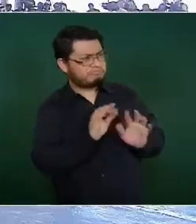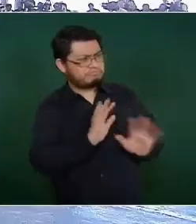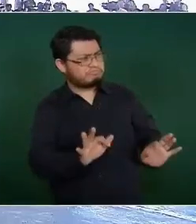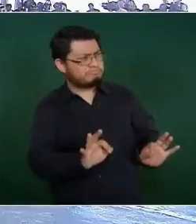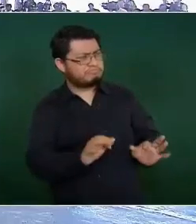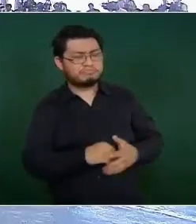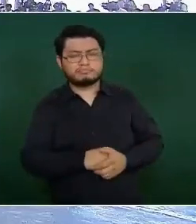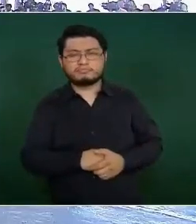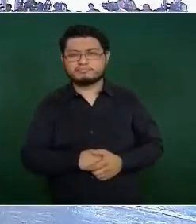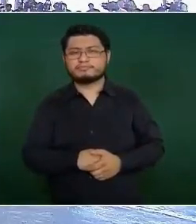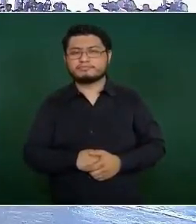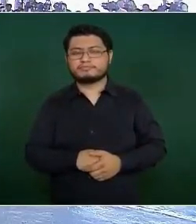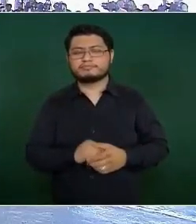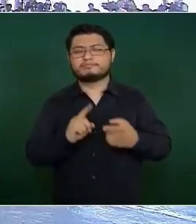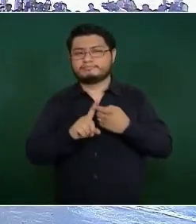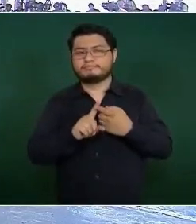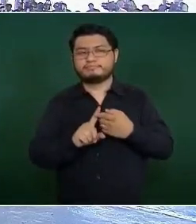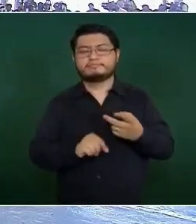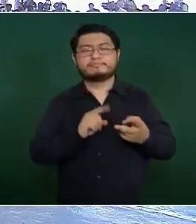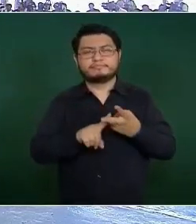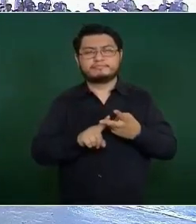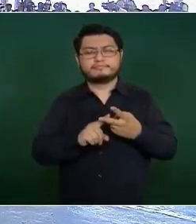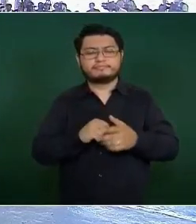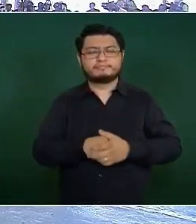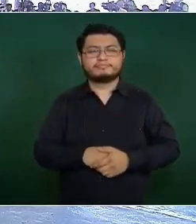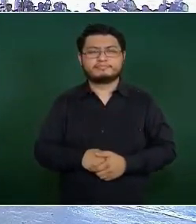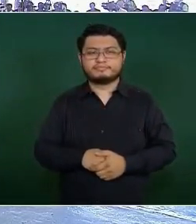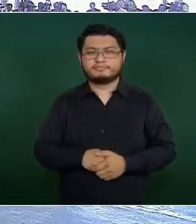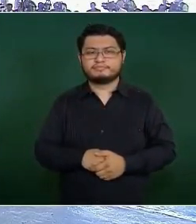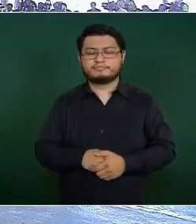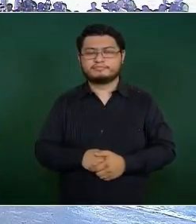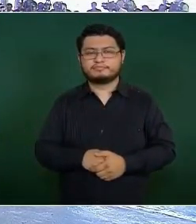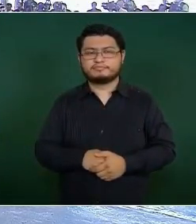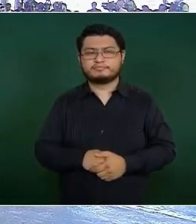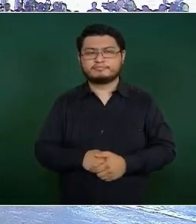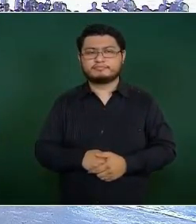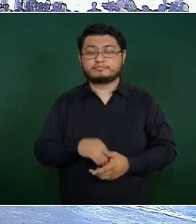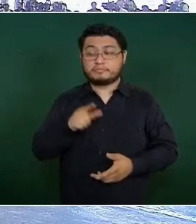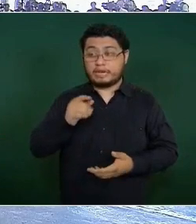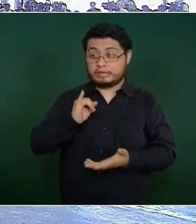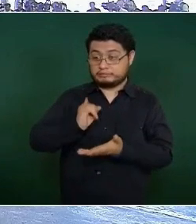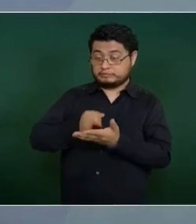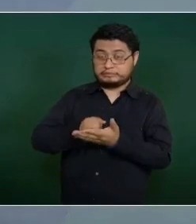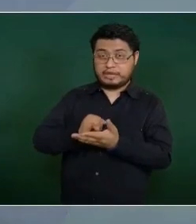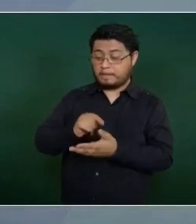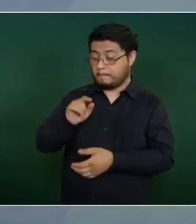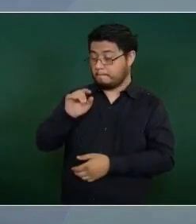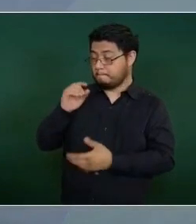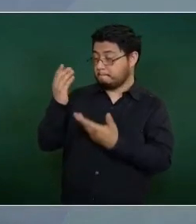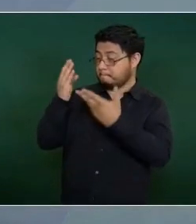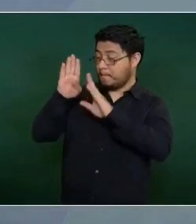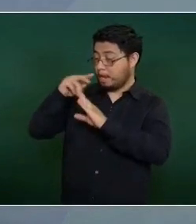¿Cuál es la del Banco de México? Ah, sí, subió la tasa el Banco de México